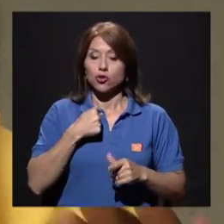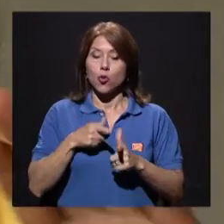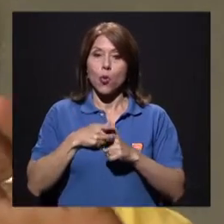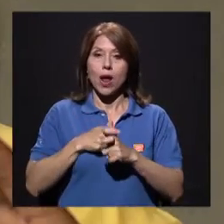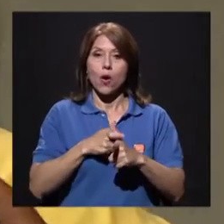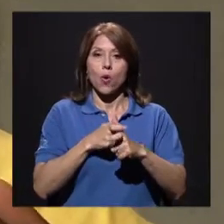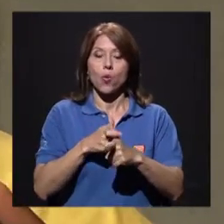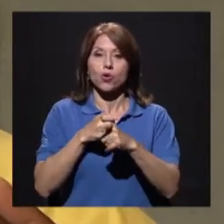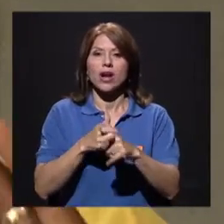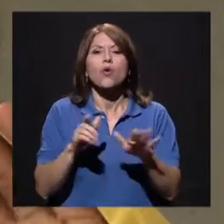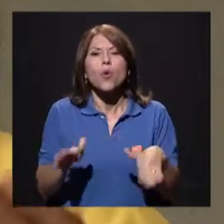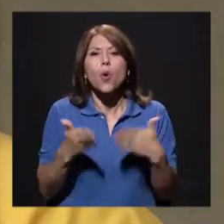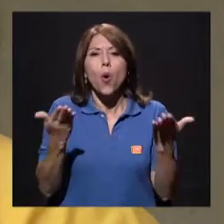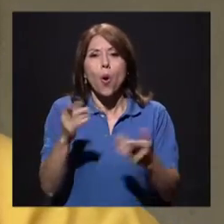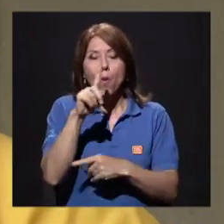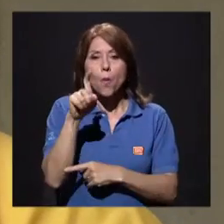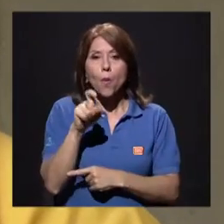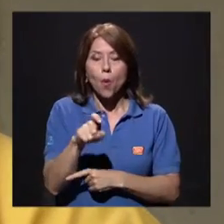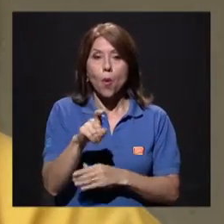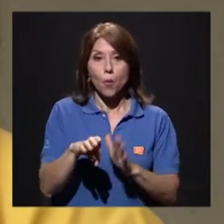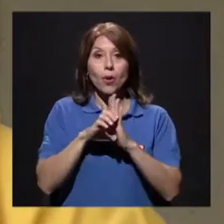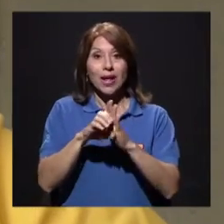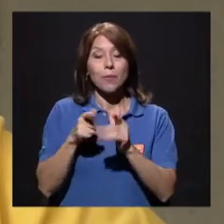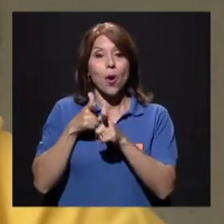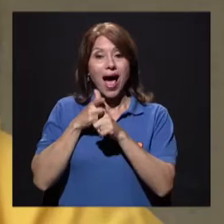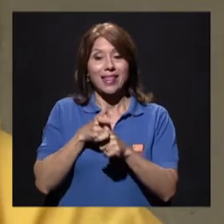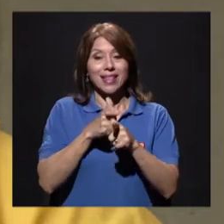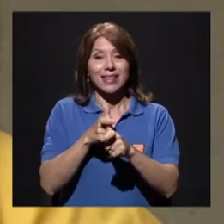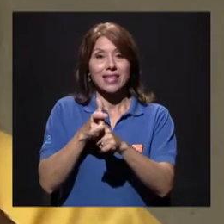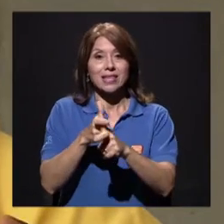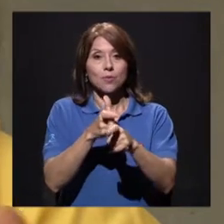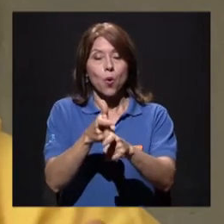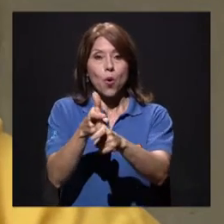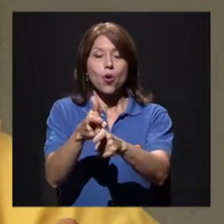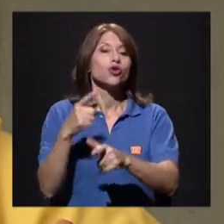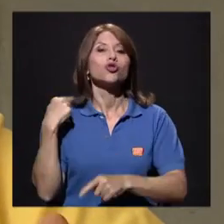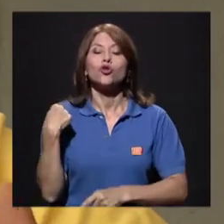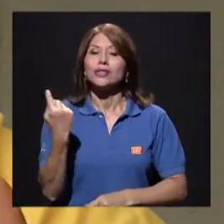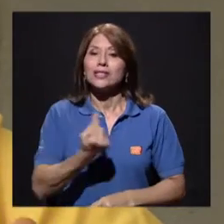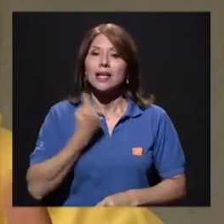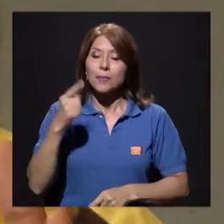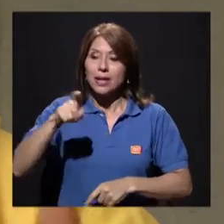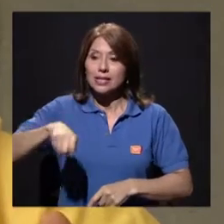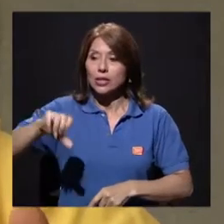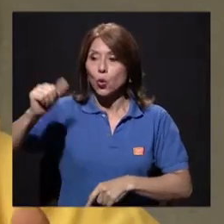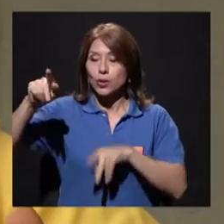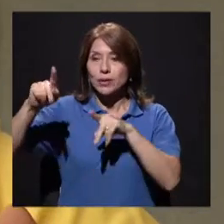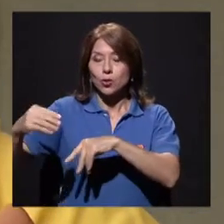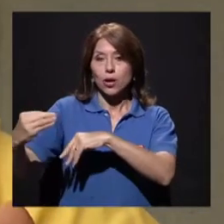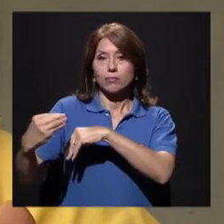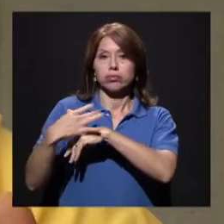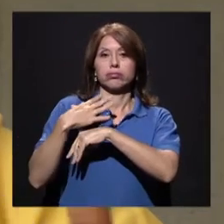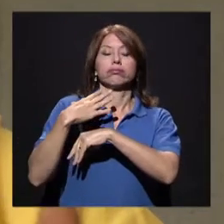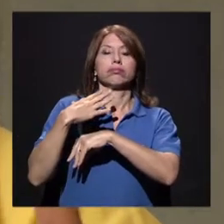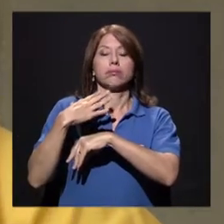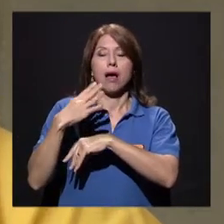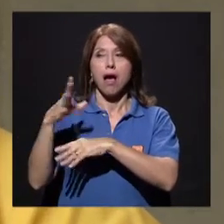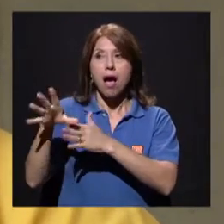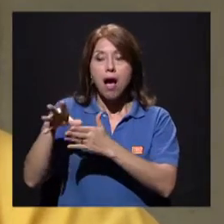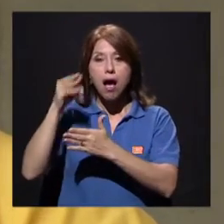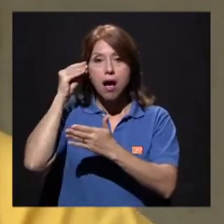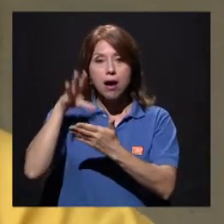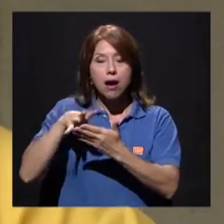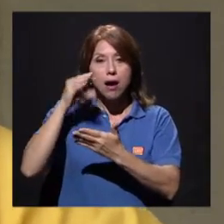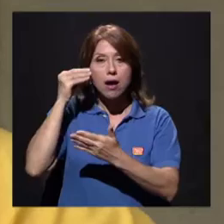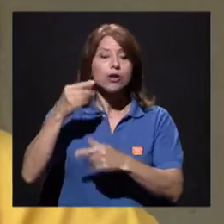Si es el caso del atletismo, ¿verdad? Entonces, yo siempre voy a necesitar ese asesoramiento. Porque no puedo